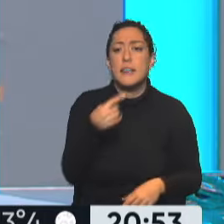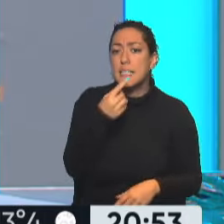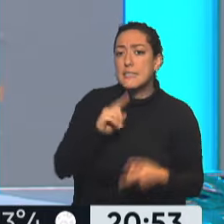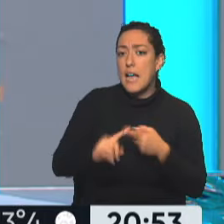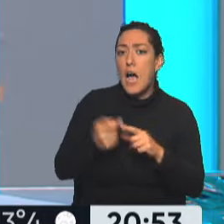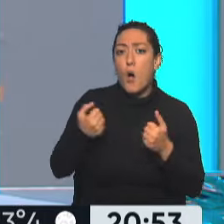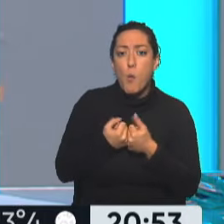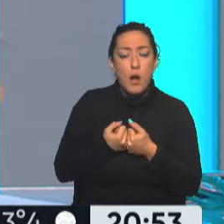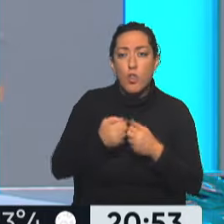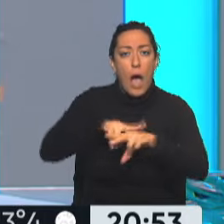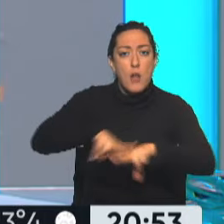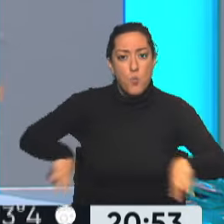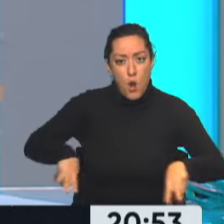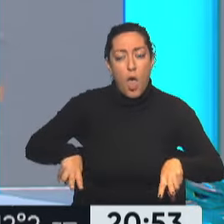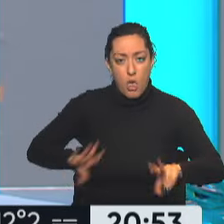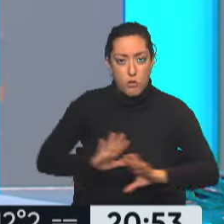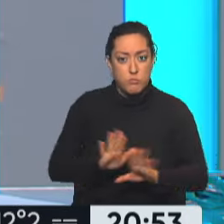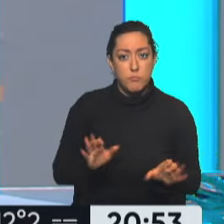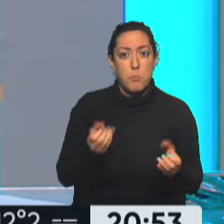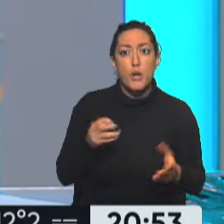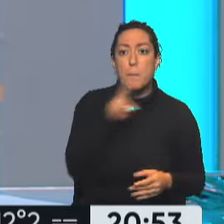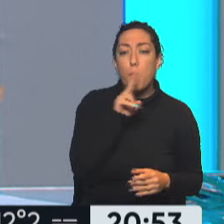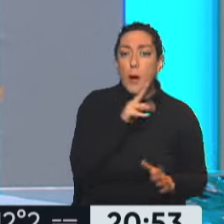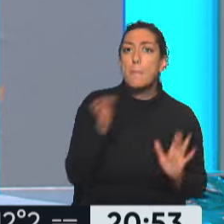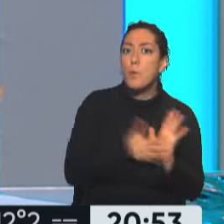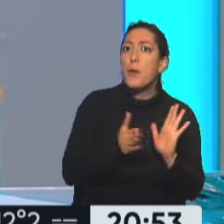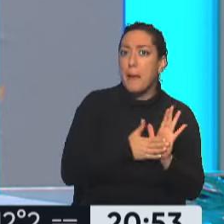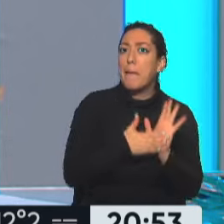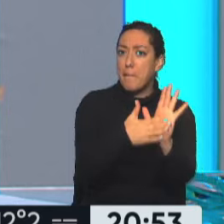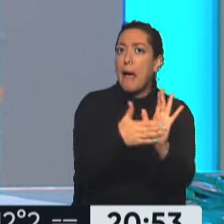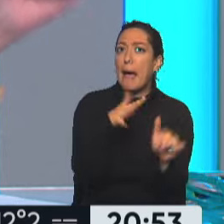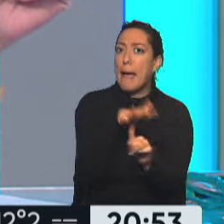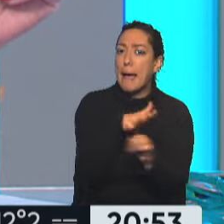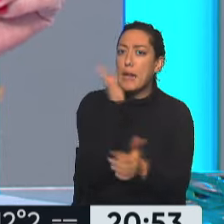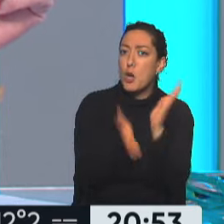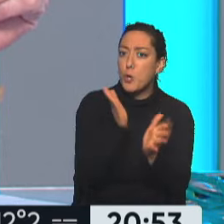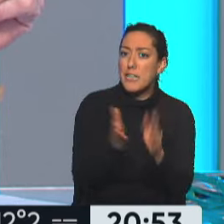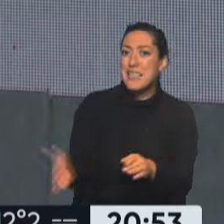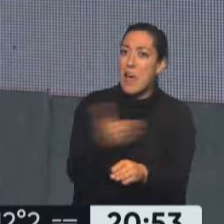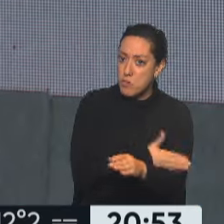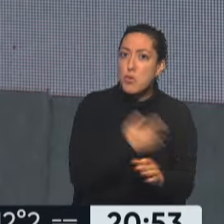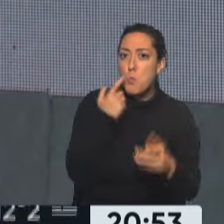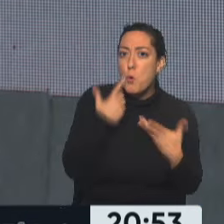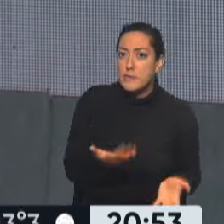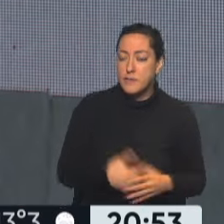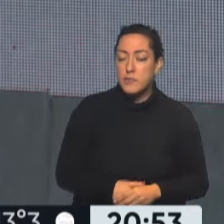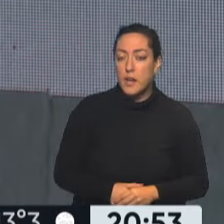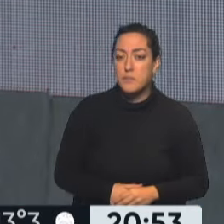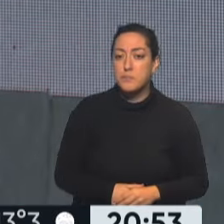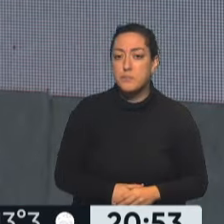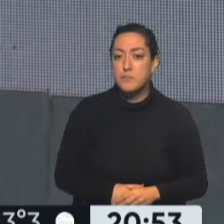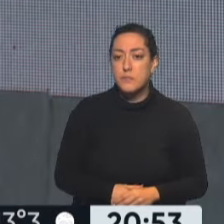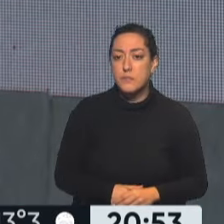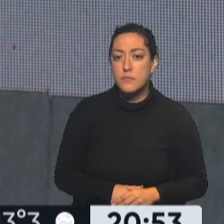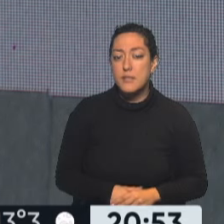fue nulo. Dice que fue nulo porque ella pudo probar que sufría violencia de género anterior a... O sea, ese acuerdo estaba condicionado que ella, por supuesto,